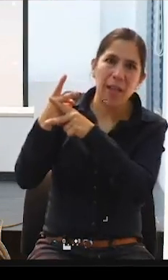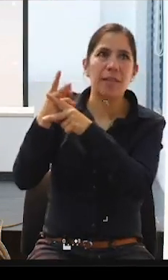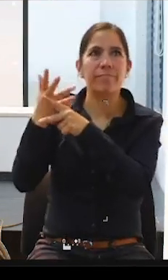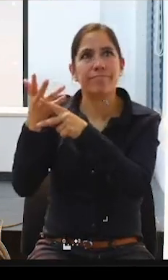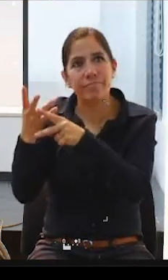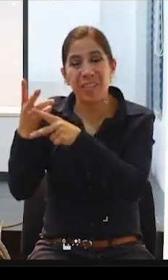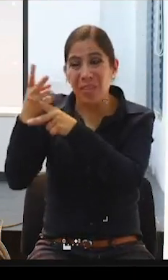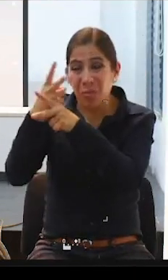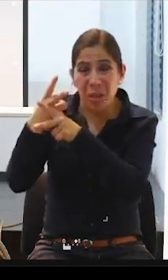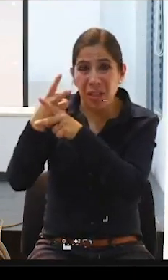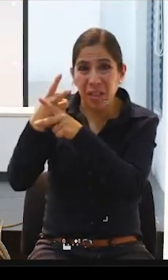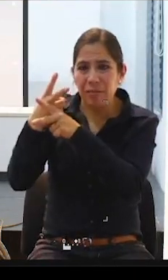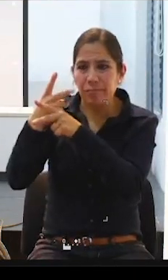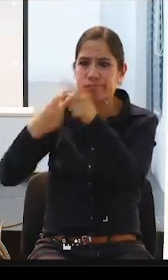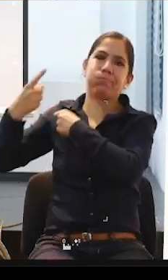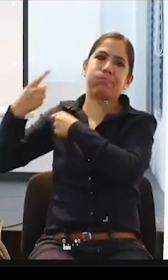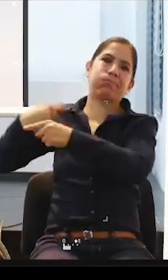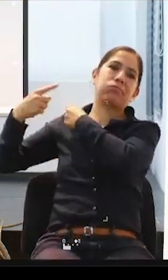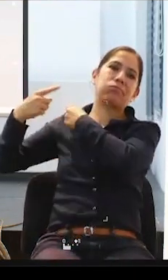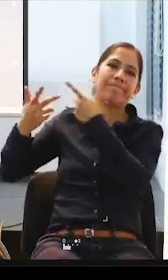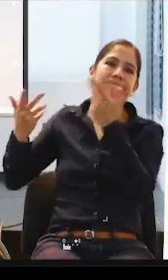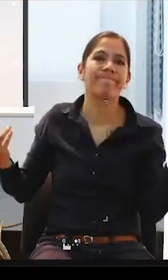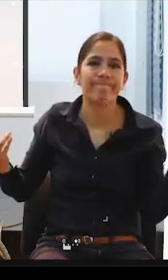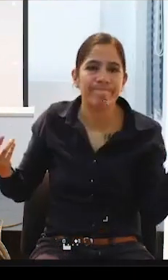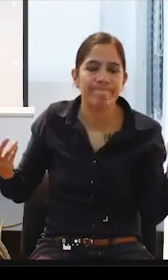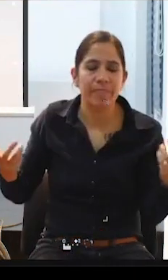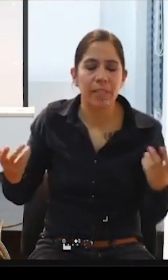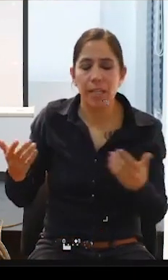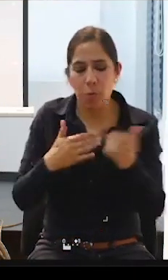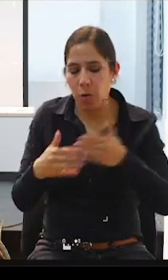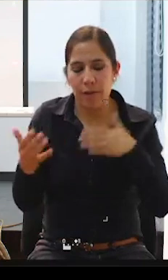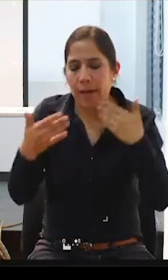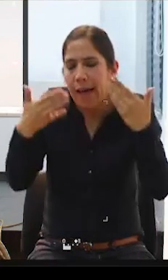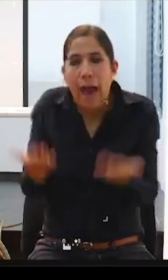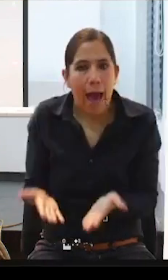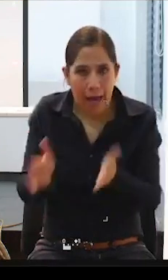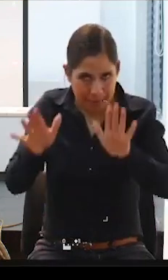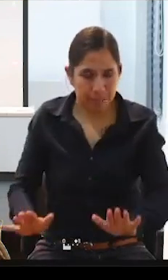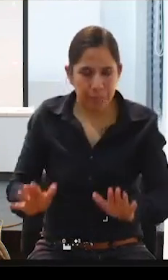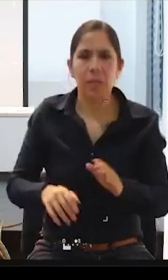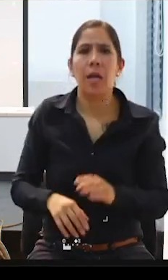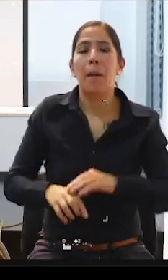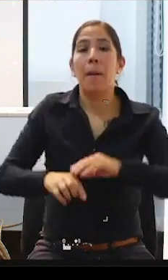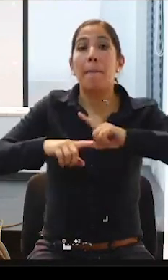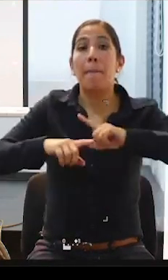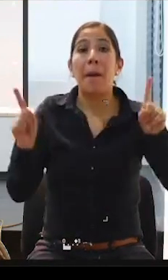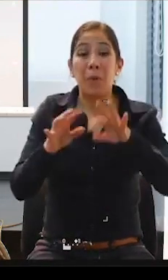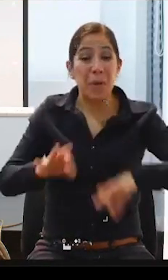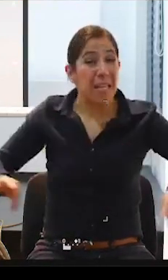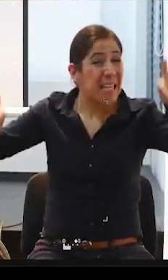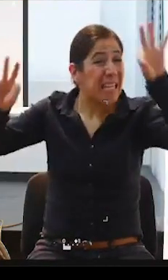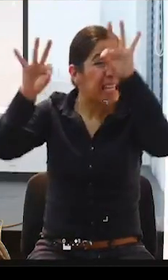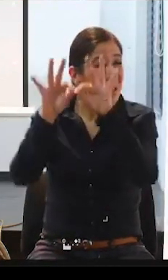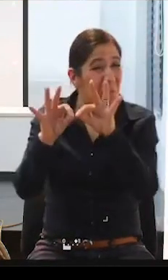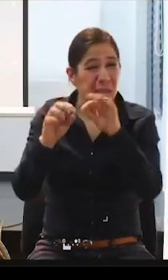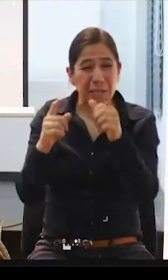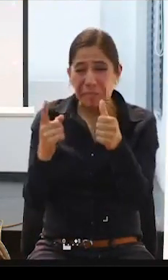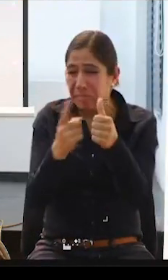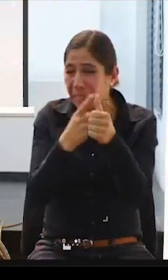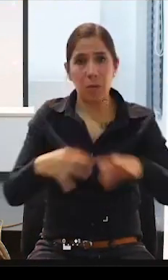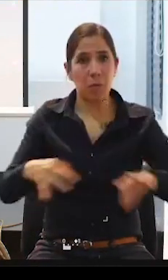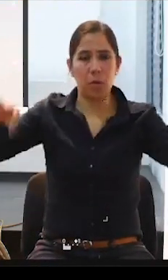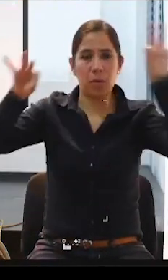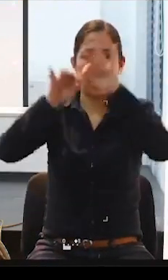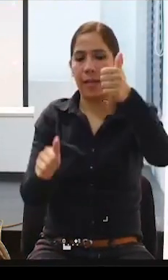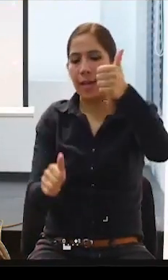retroceder ¿verdad? con lo que ya se había iniciado pero bueno bien que mal está pero lo primordial es la asistencia personal y